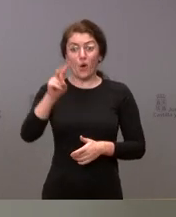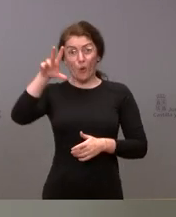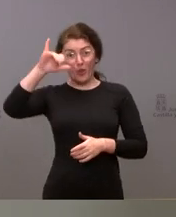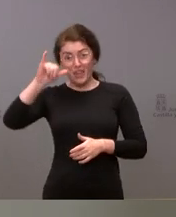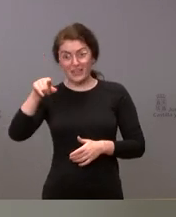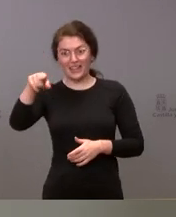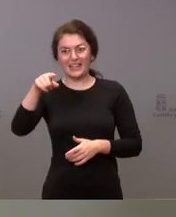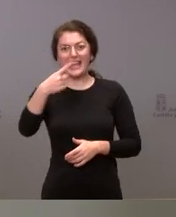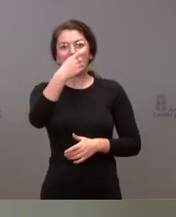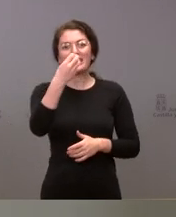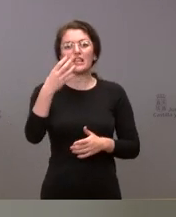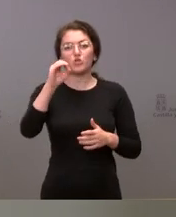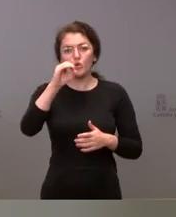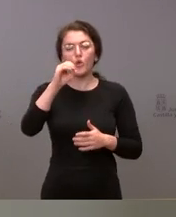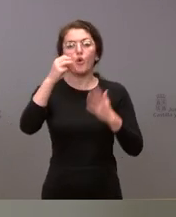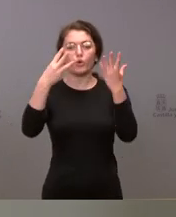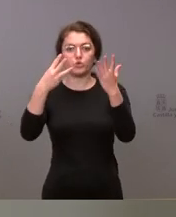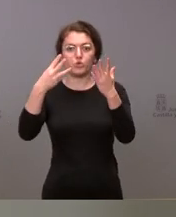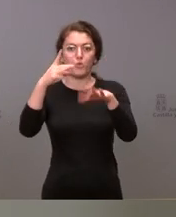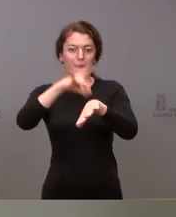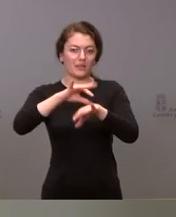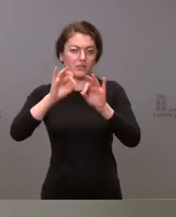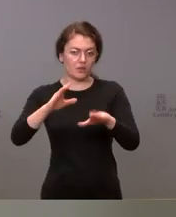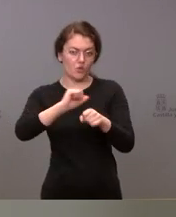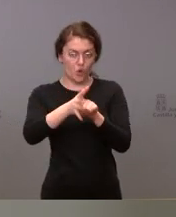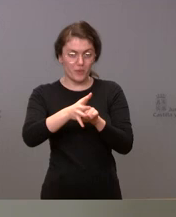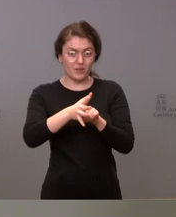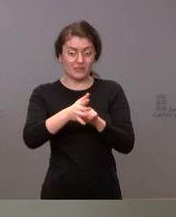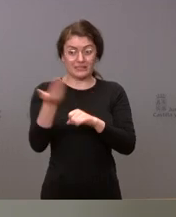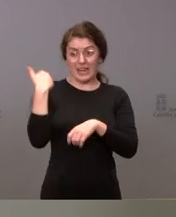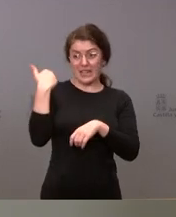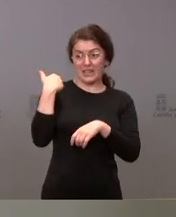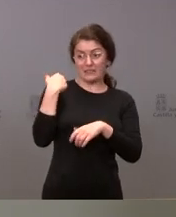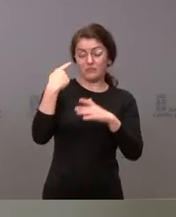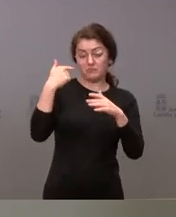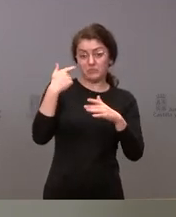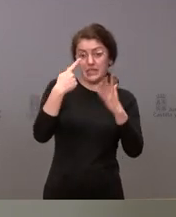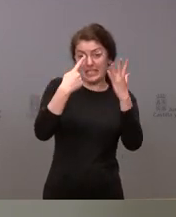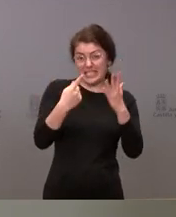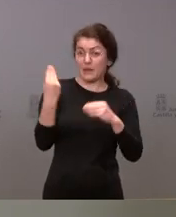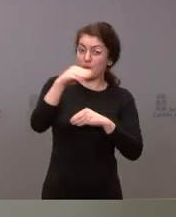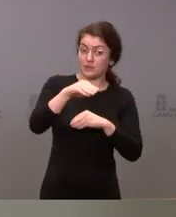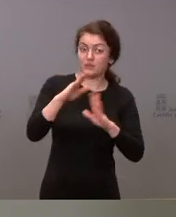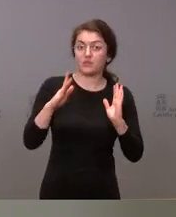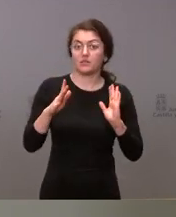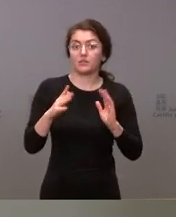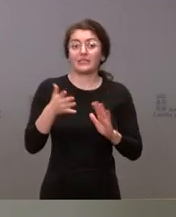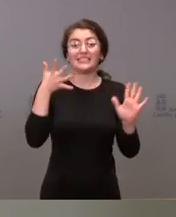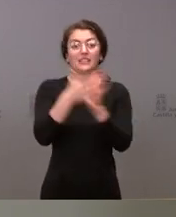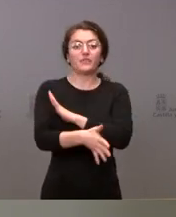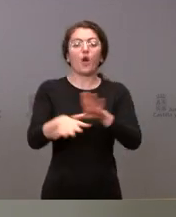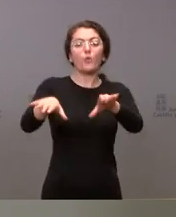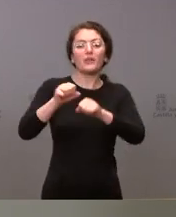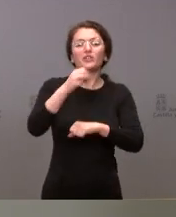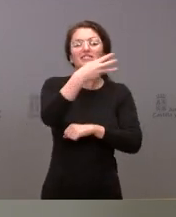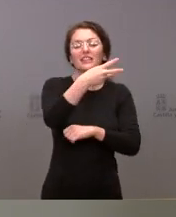pacientes COVID, seis menos que en la jornada de ayer, y lo que supone una ocupación del 32,6